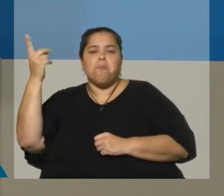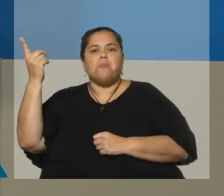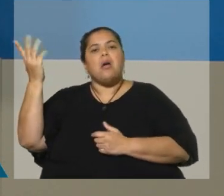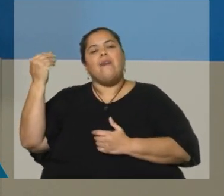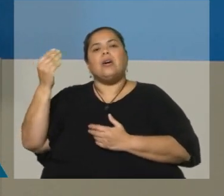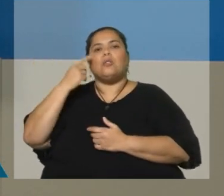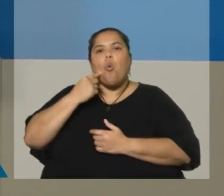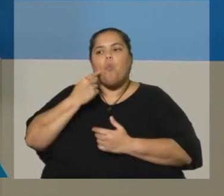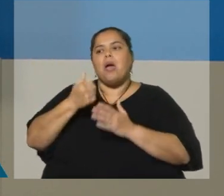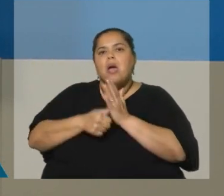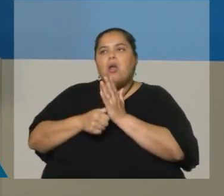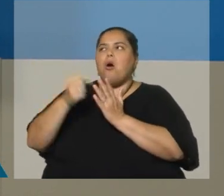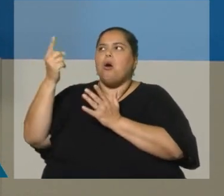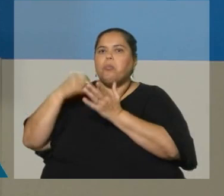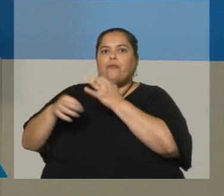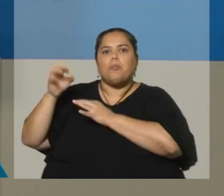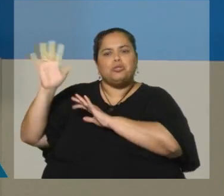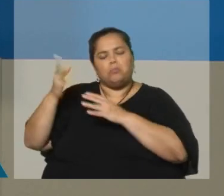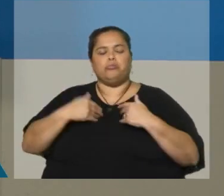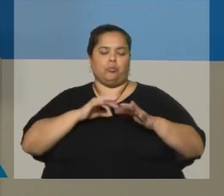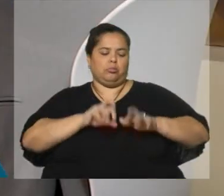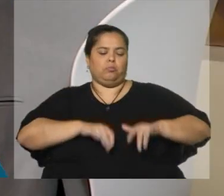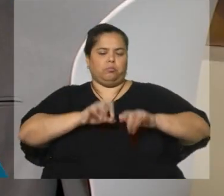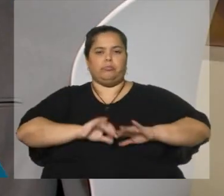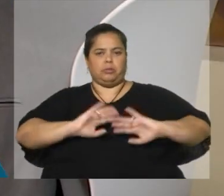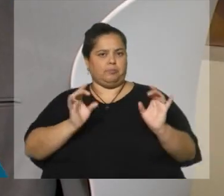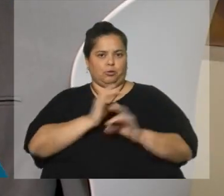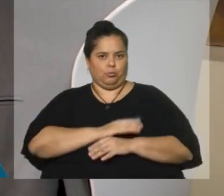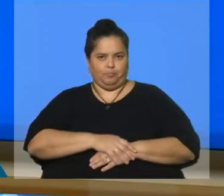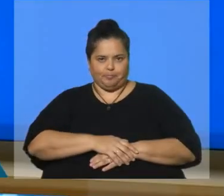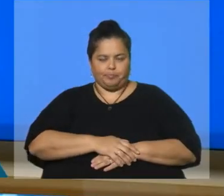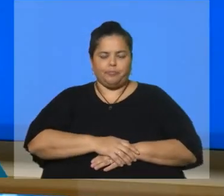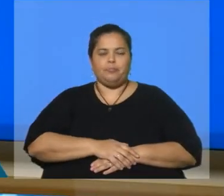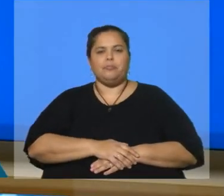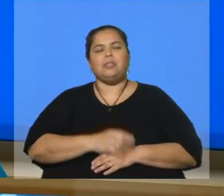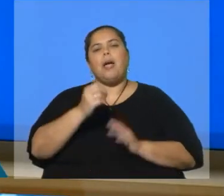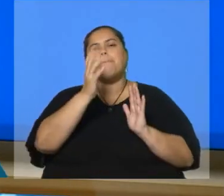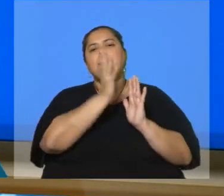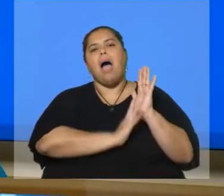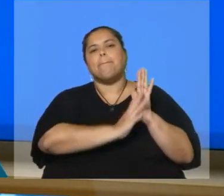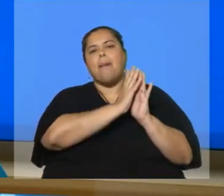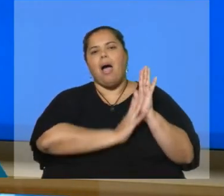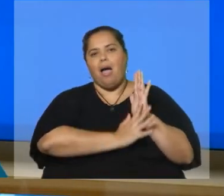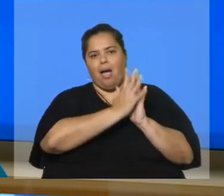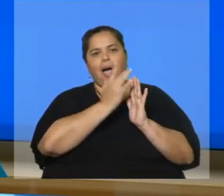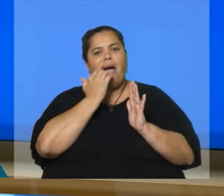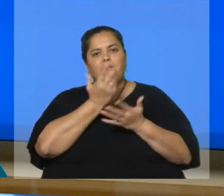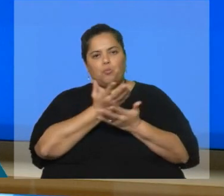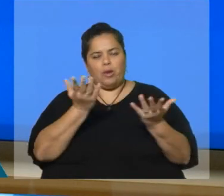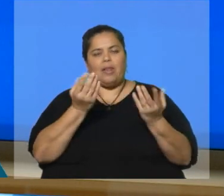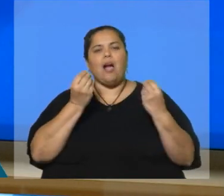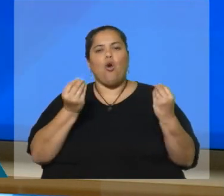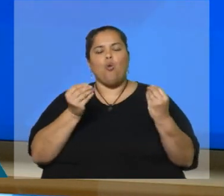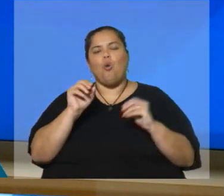puede ingresar desde Uruguay la información vinculada a esta persona. Agual, tenemos un mapa, a ver si lo podemos poner en pantalla. Un mapa que muestra cómo va el censo